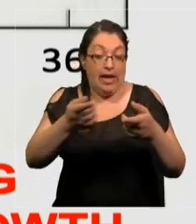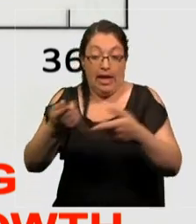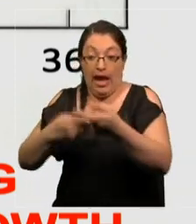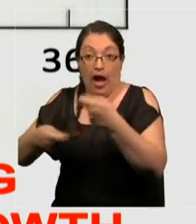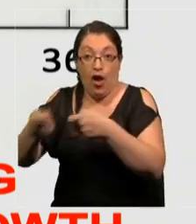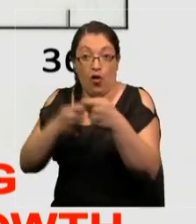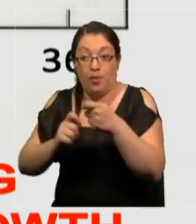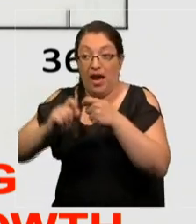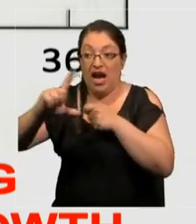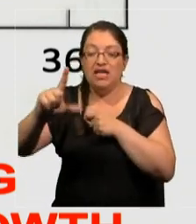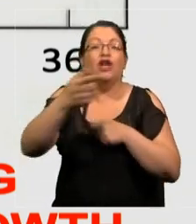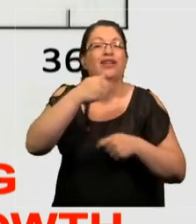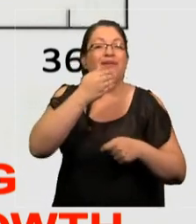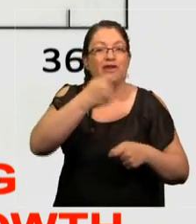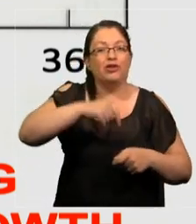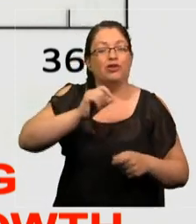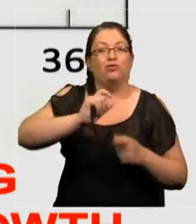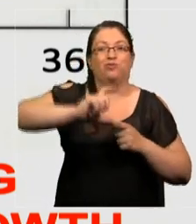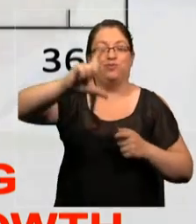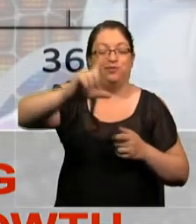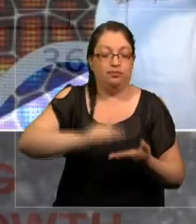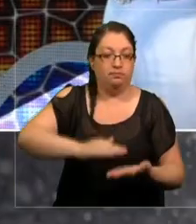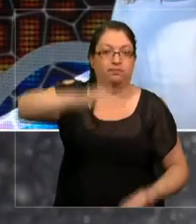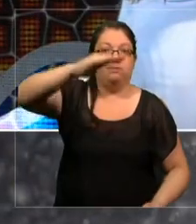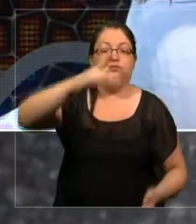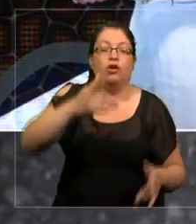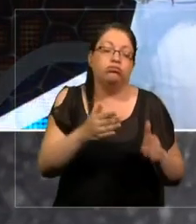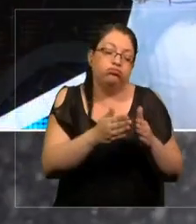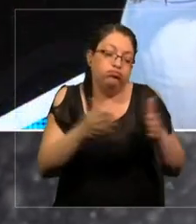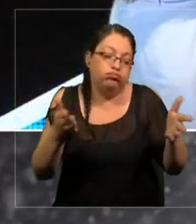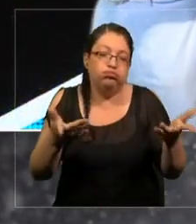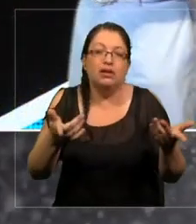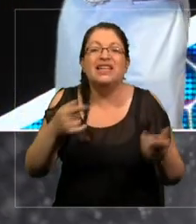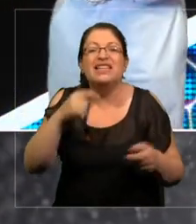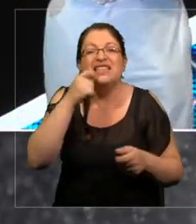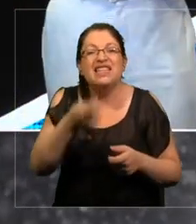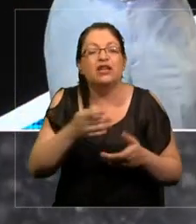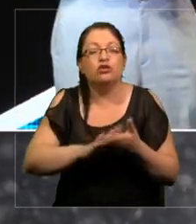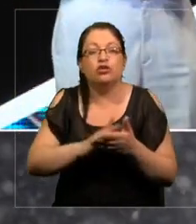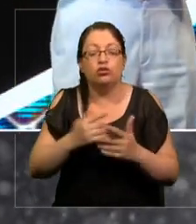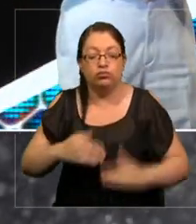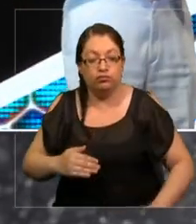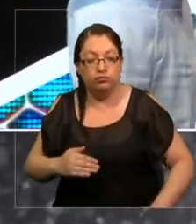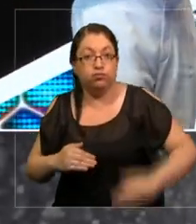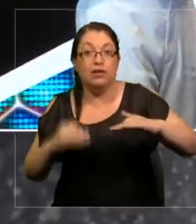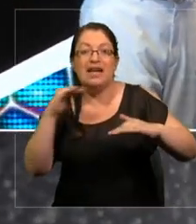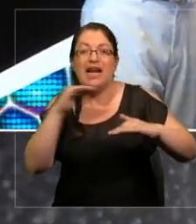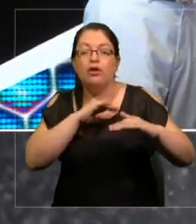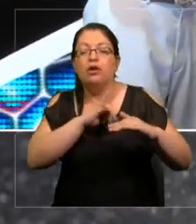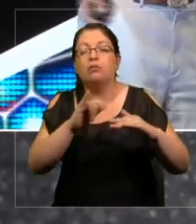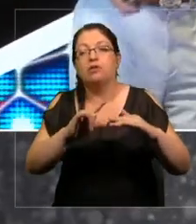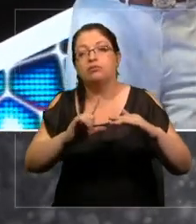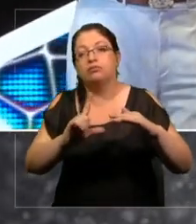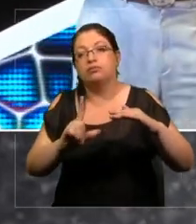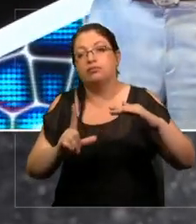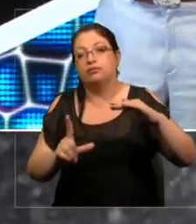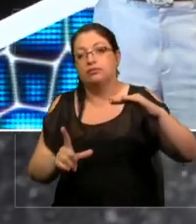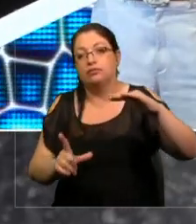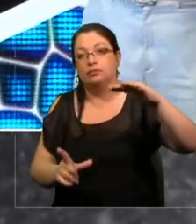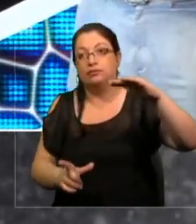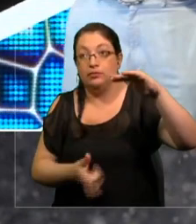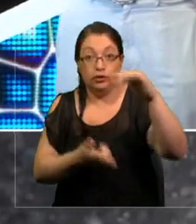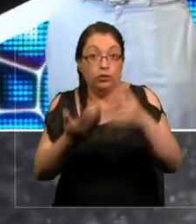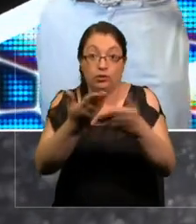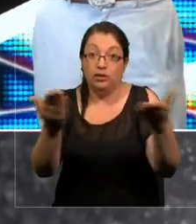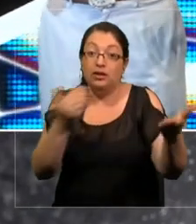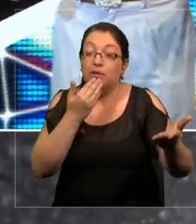empieza a crecer. Esto lleva al hecho de que uno crece rápidamente y luego se detiene. También usted puede hacer esto